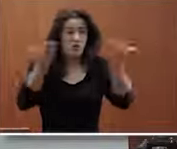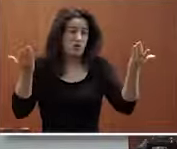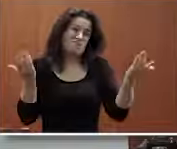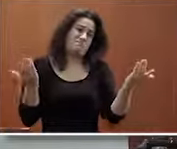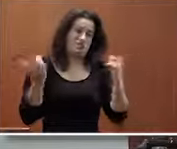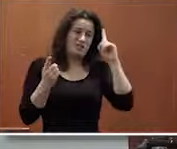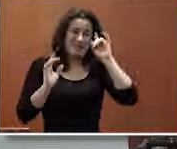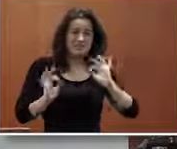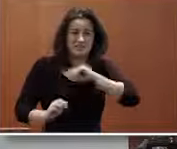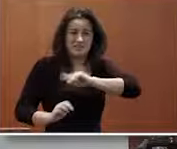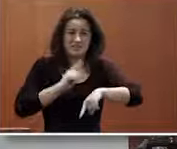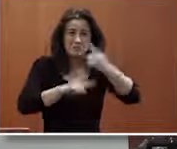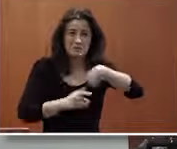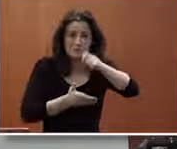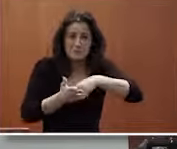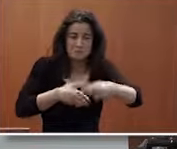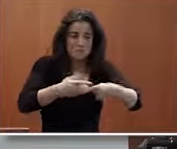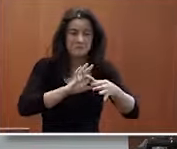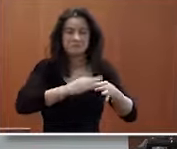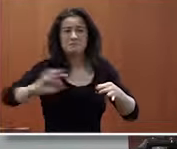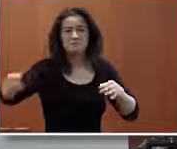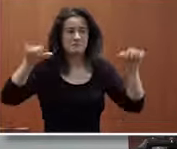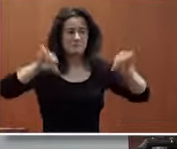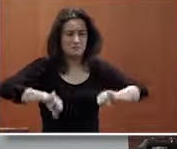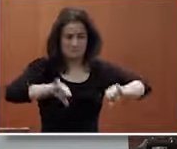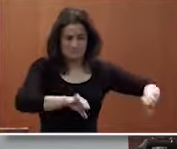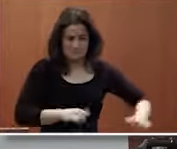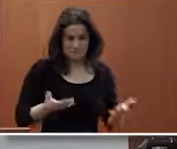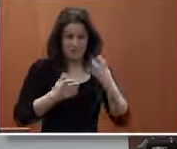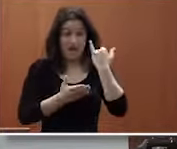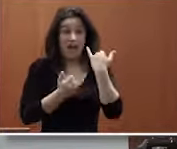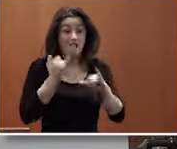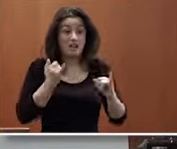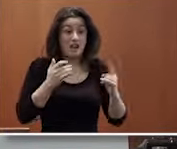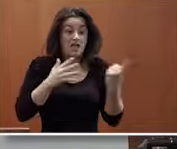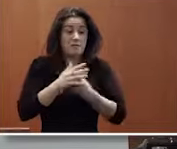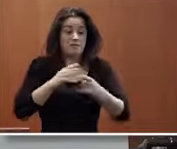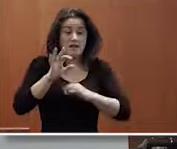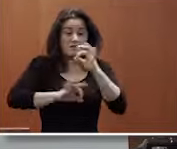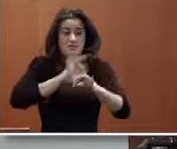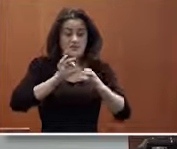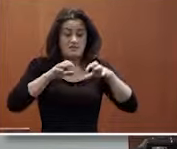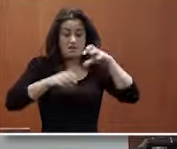nadie que luego dentro no pueda hacer nada y por lo tanto al final la organización estará trabajando la mitad en contra de la otra mitad